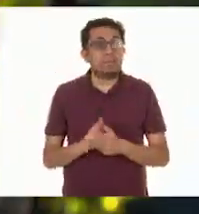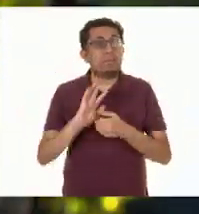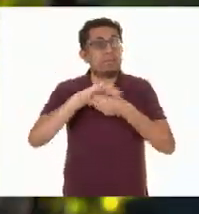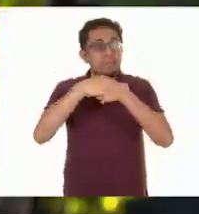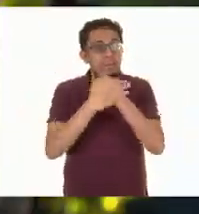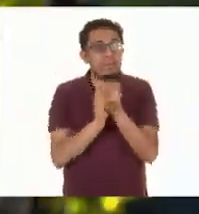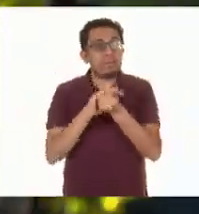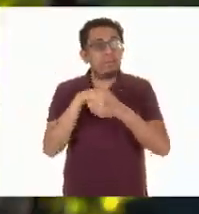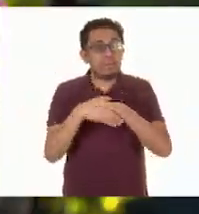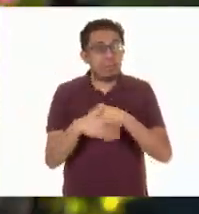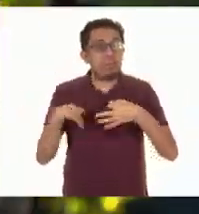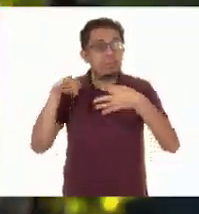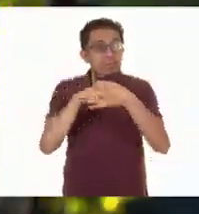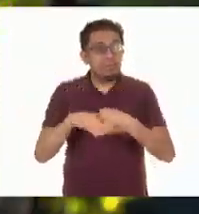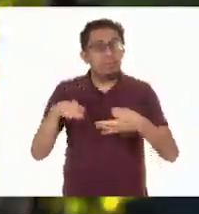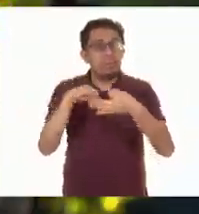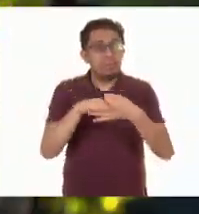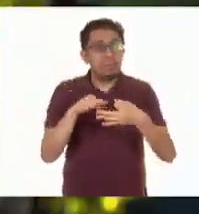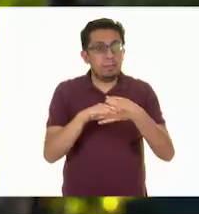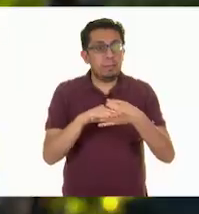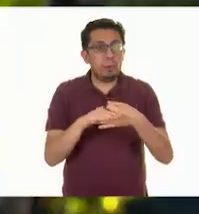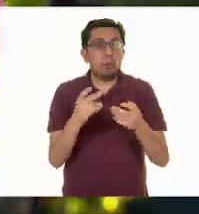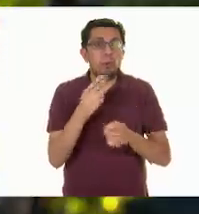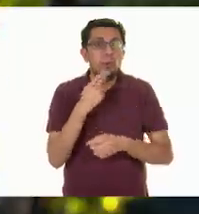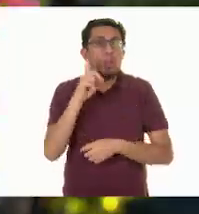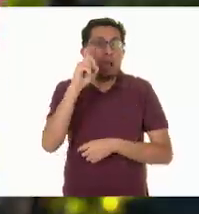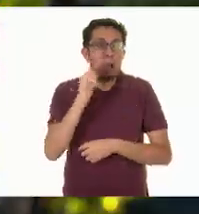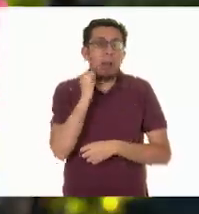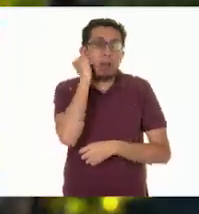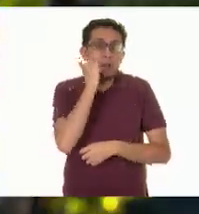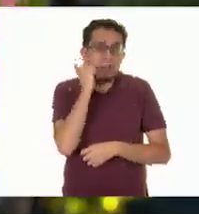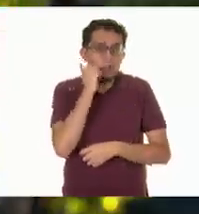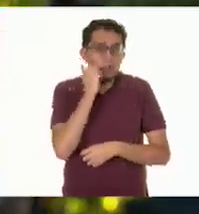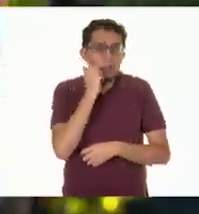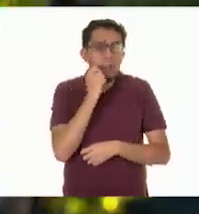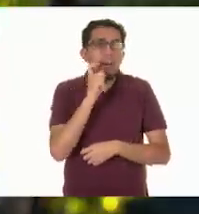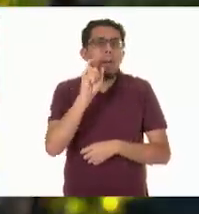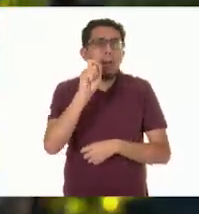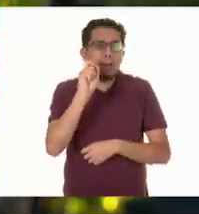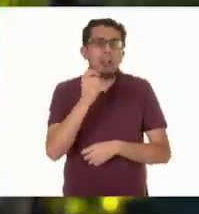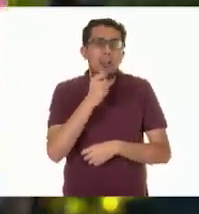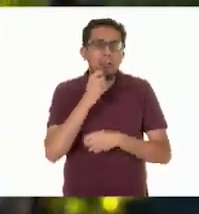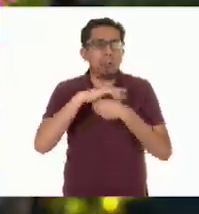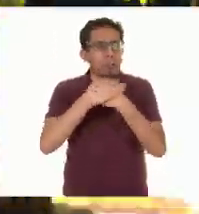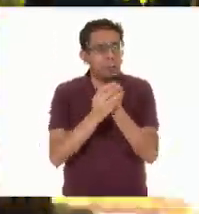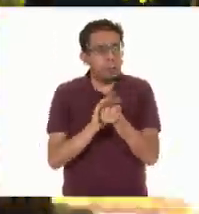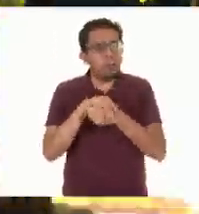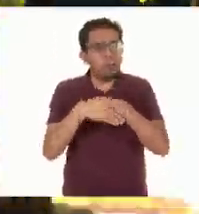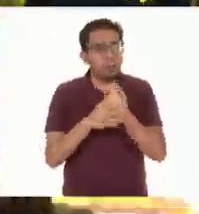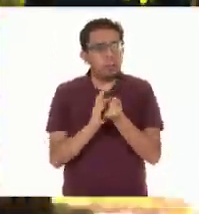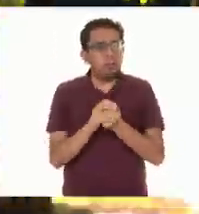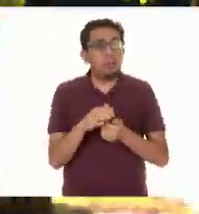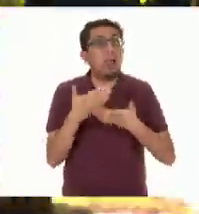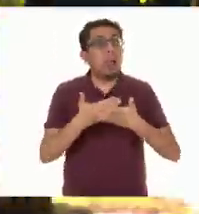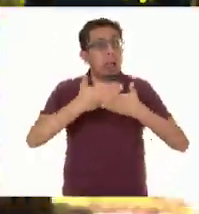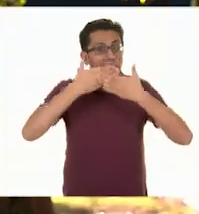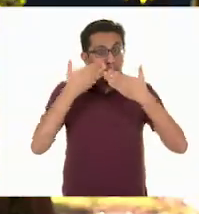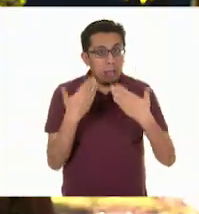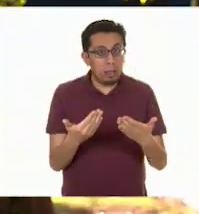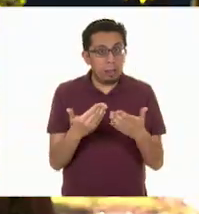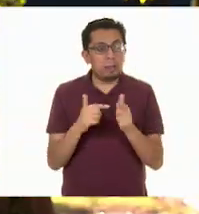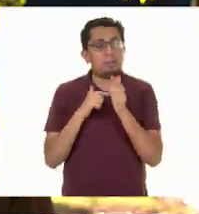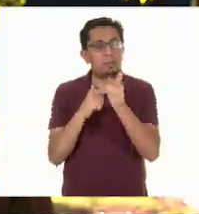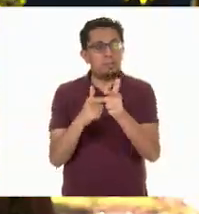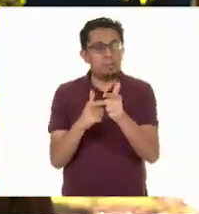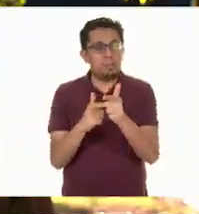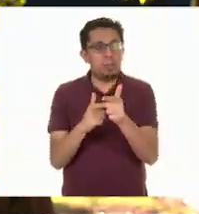Lava tus manos frecuentemente con agua y con jabón por lo menos durante 20 segundos. Ahora es momento de